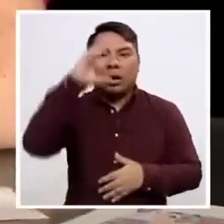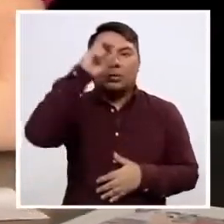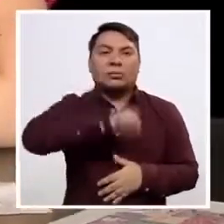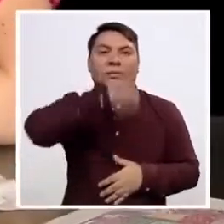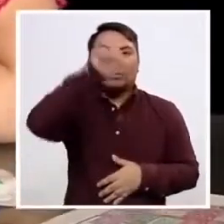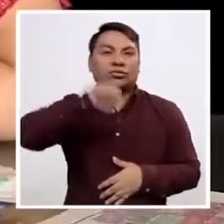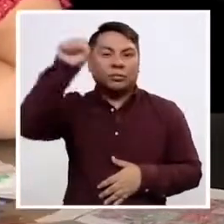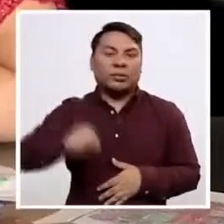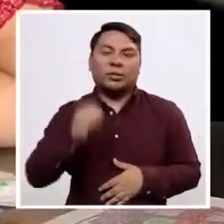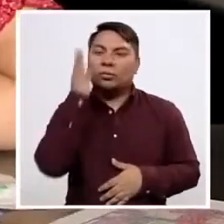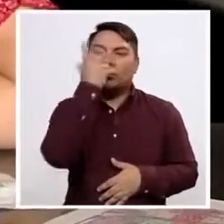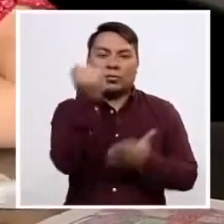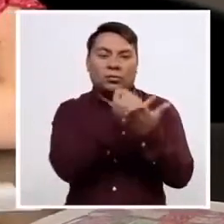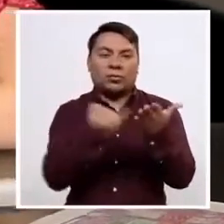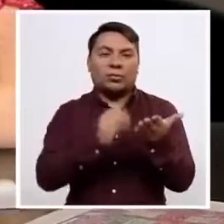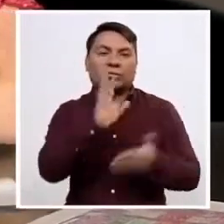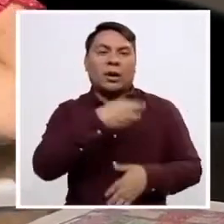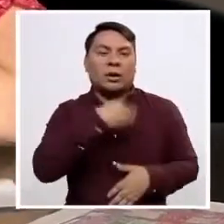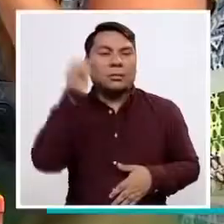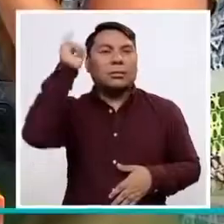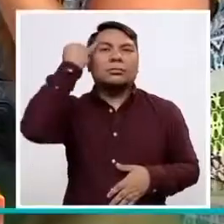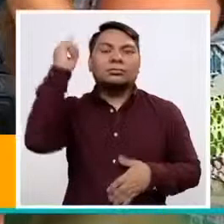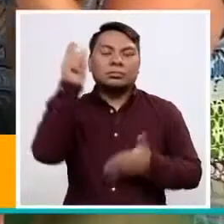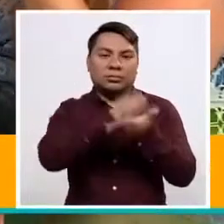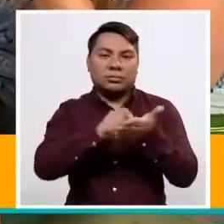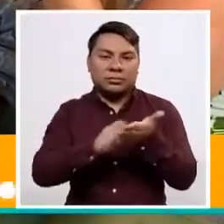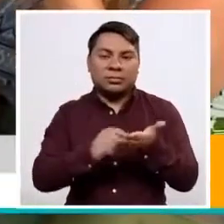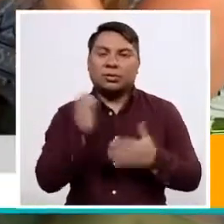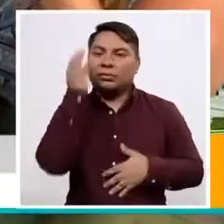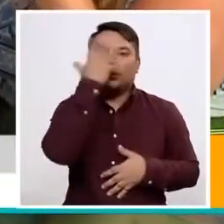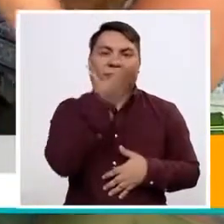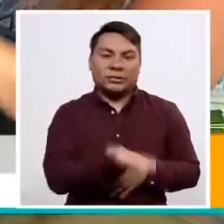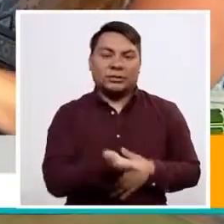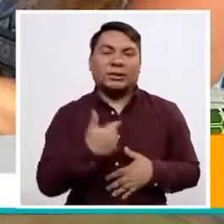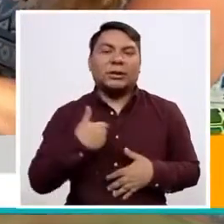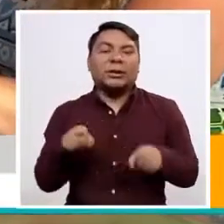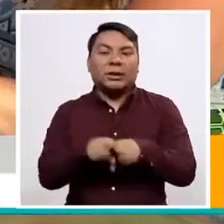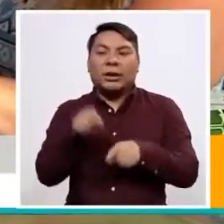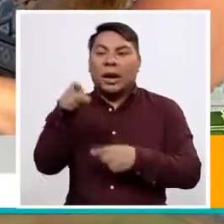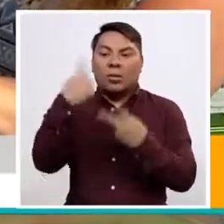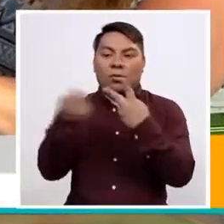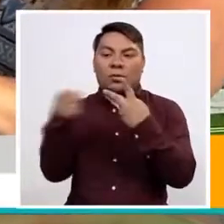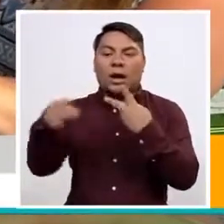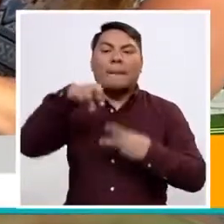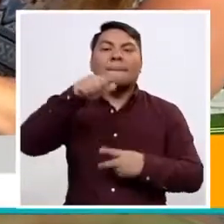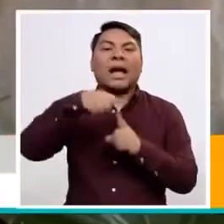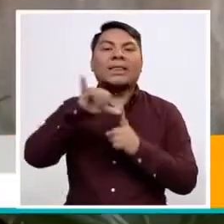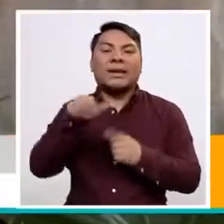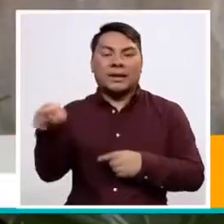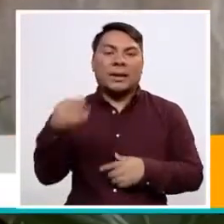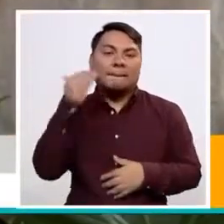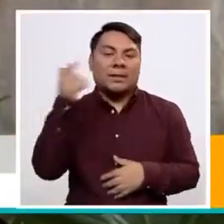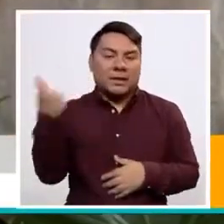pinta cosas maravillosas, tiene cosas preciosas en el alma. Realmente es un ser precioso y encantado. Ella es Patty, mi hermana mayor.